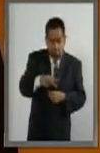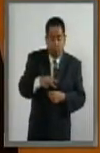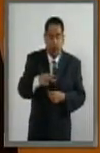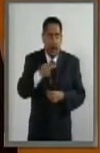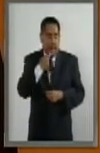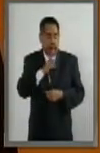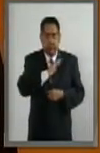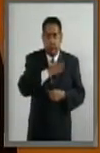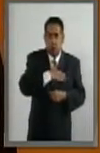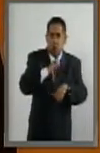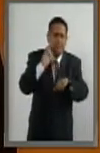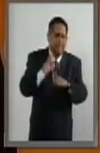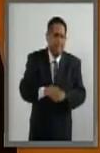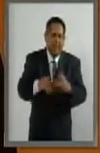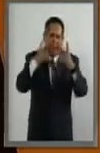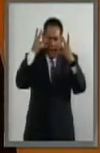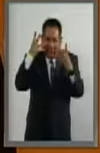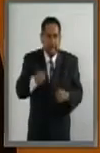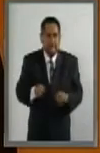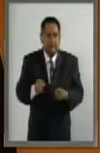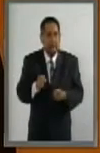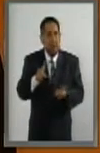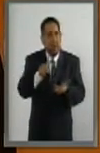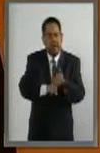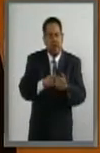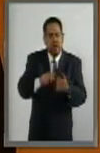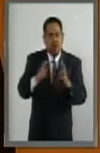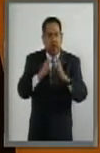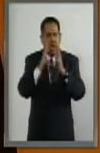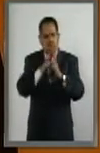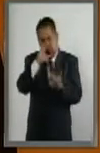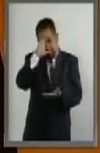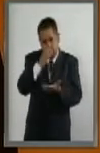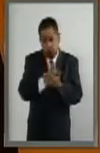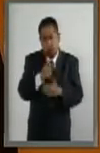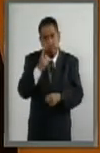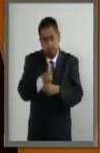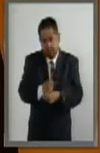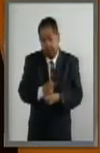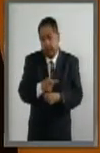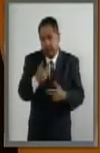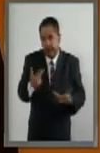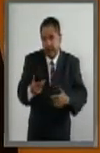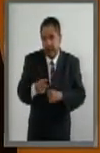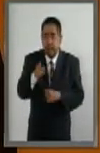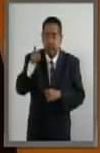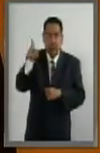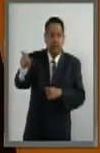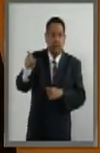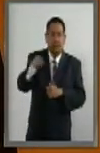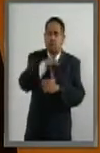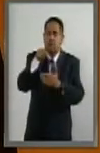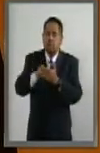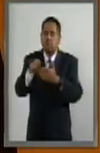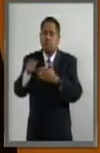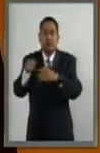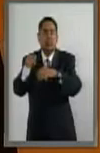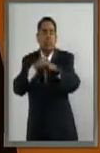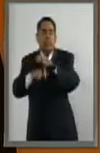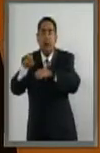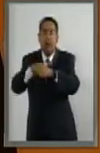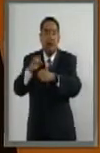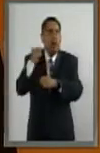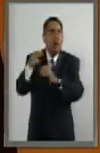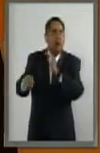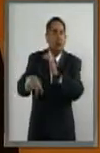habla hispana con el mayor porcentaje de personas que profesan esa religión. Sin embargo, la sede de esta embajada permaneció